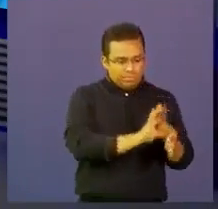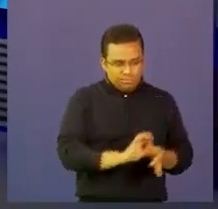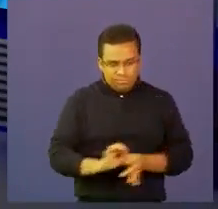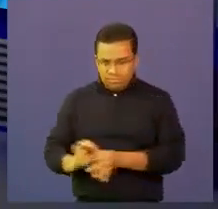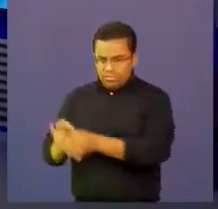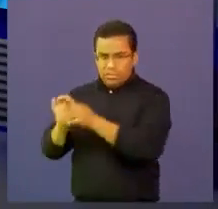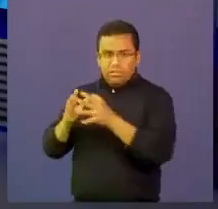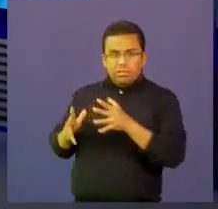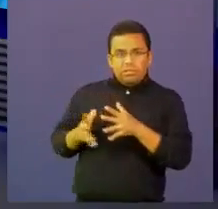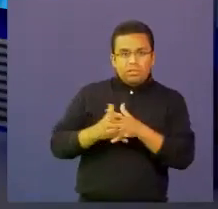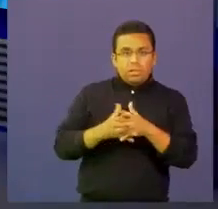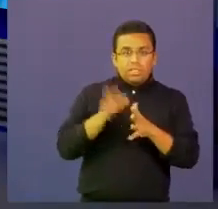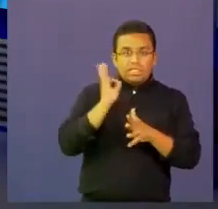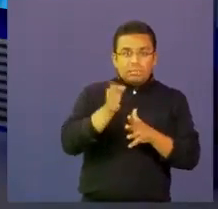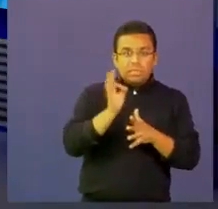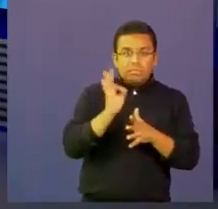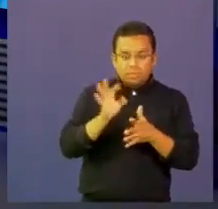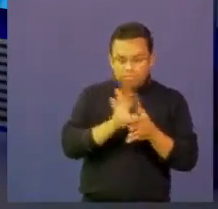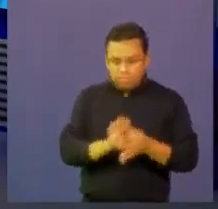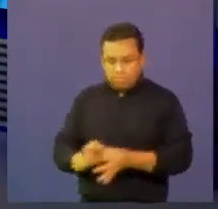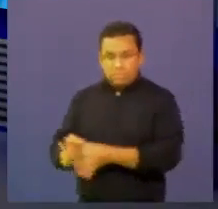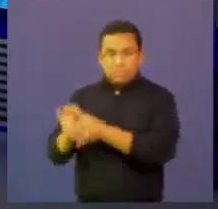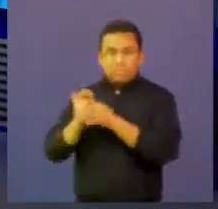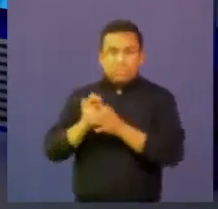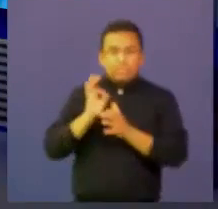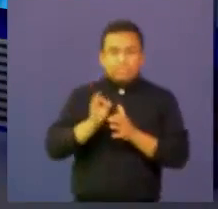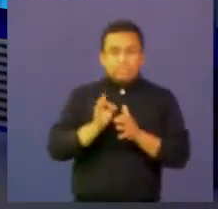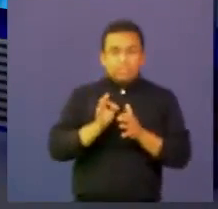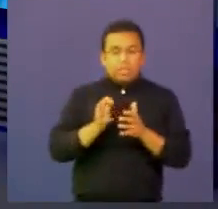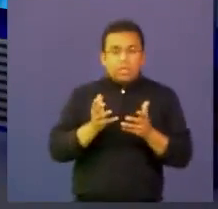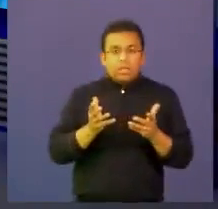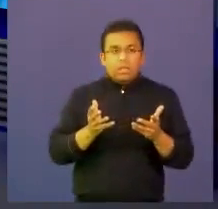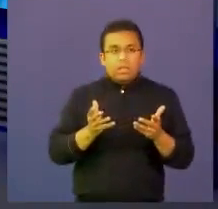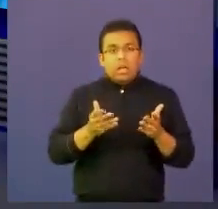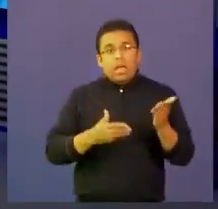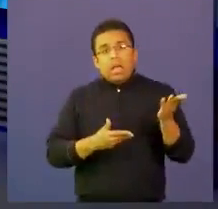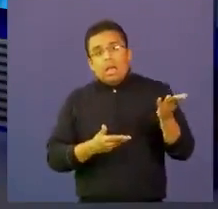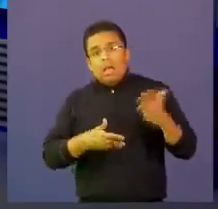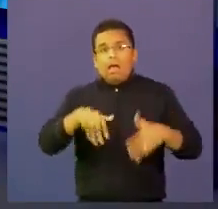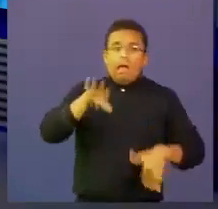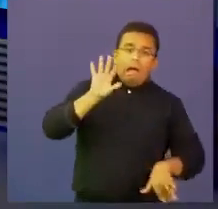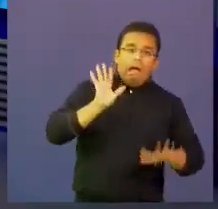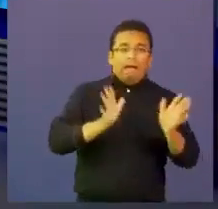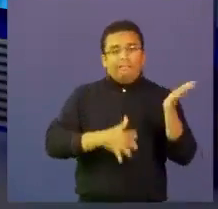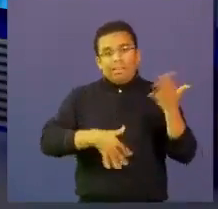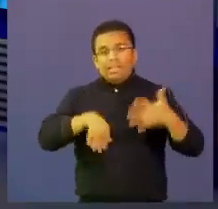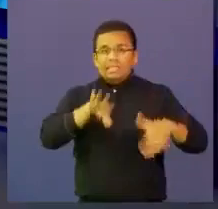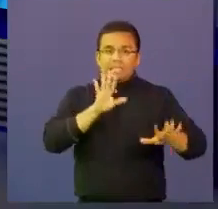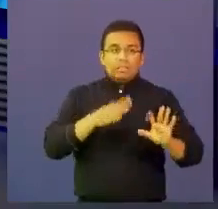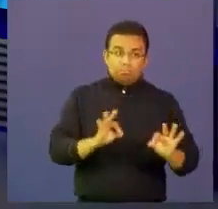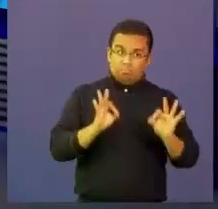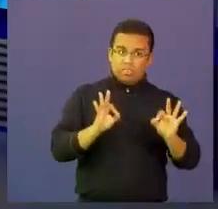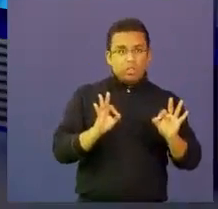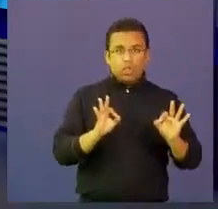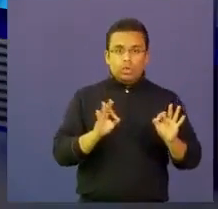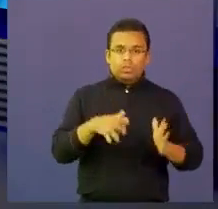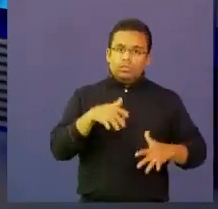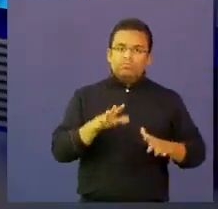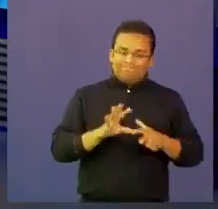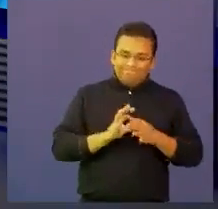hacemos todo el tiempo, que a veces no está tan oficial, podemos seguir